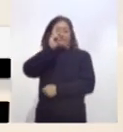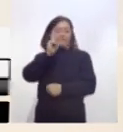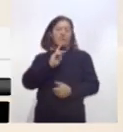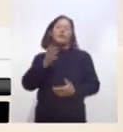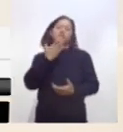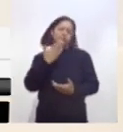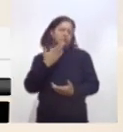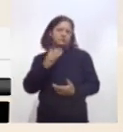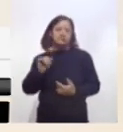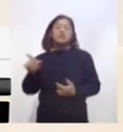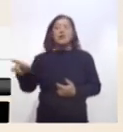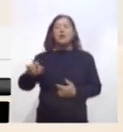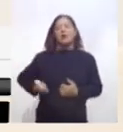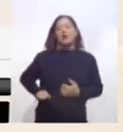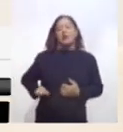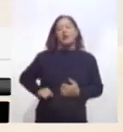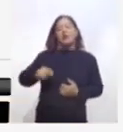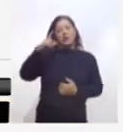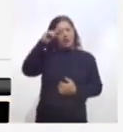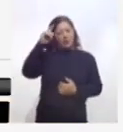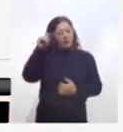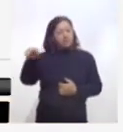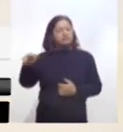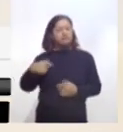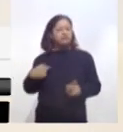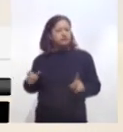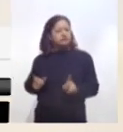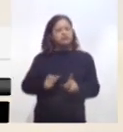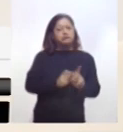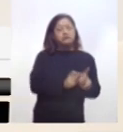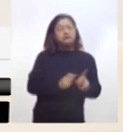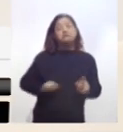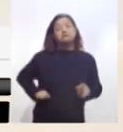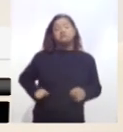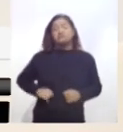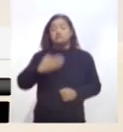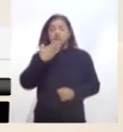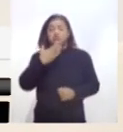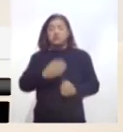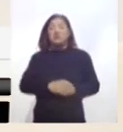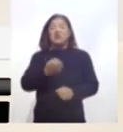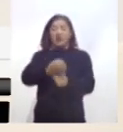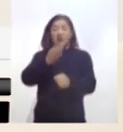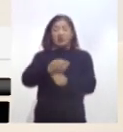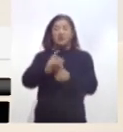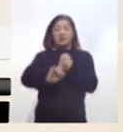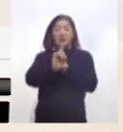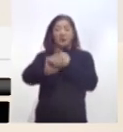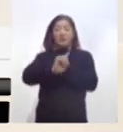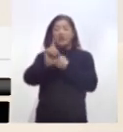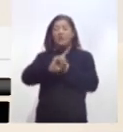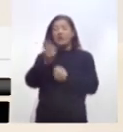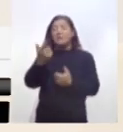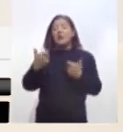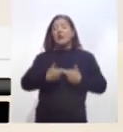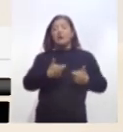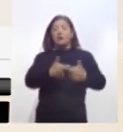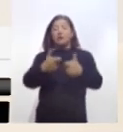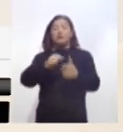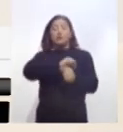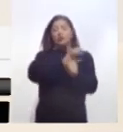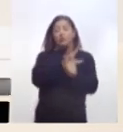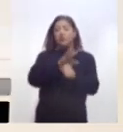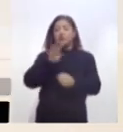sobre todo el interés de apoyar la parte de las empresas. La crisis económica del COVID